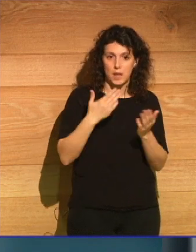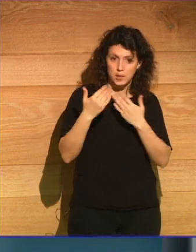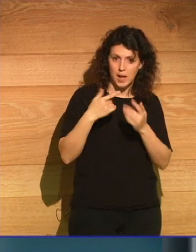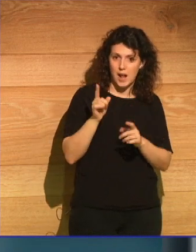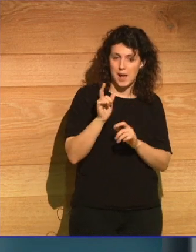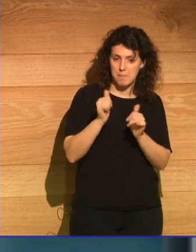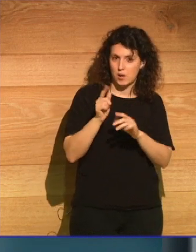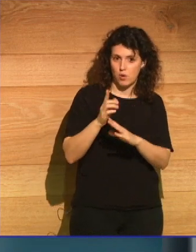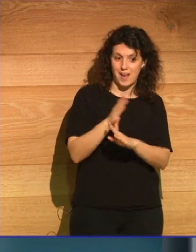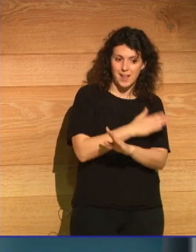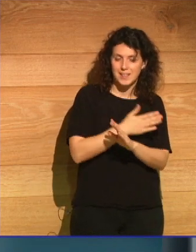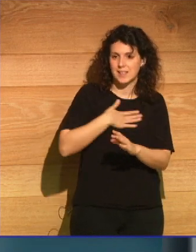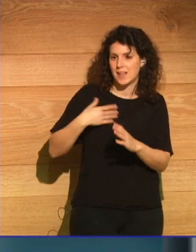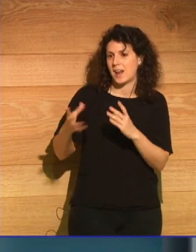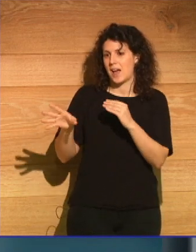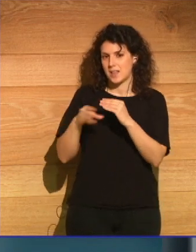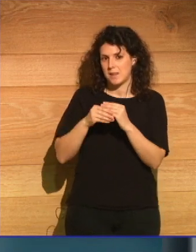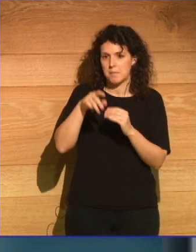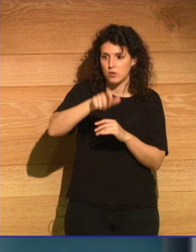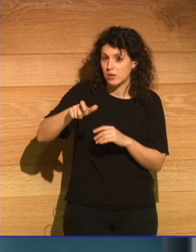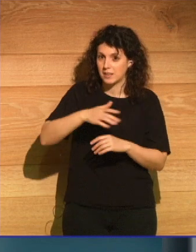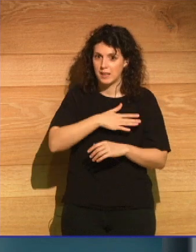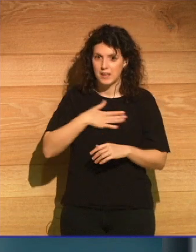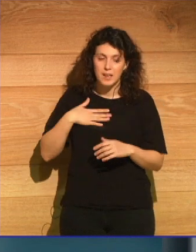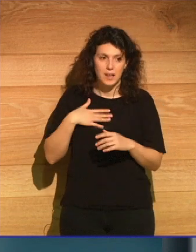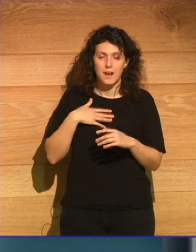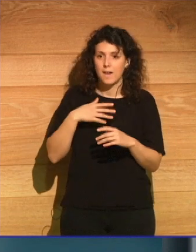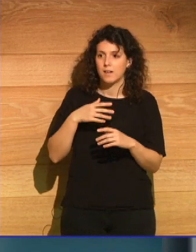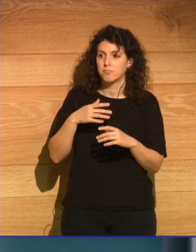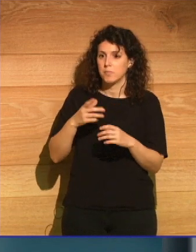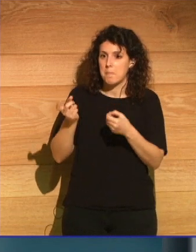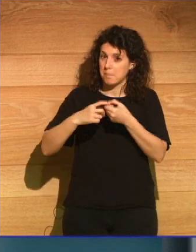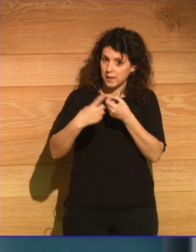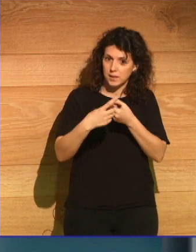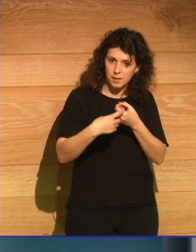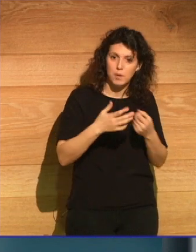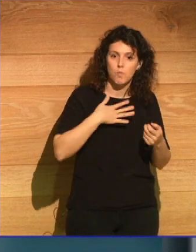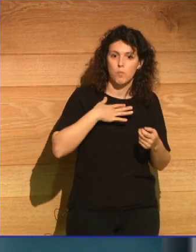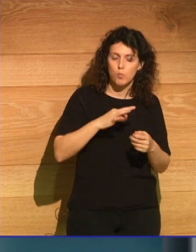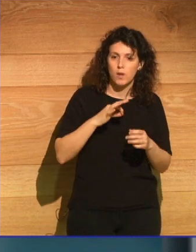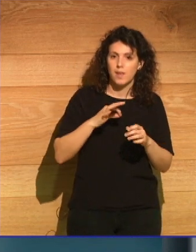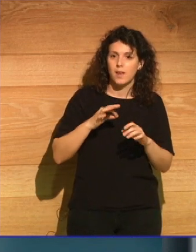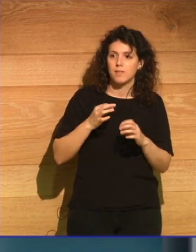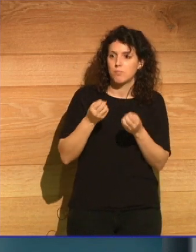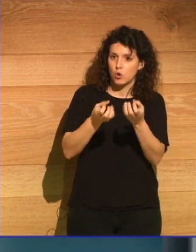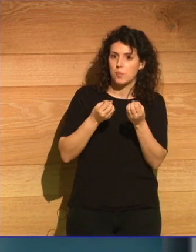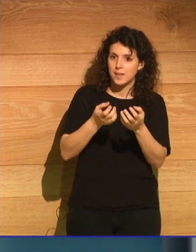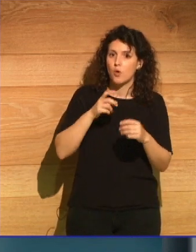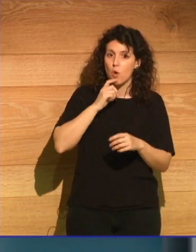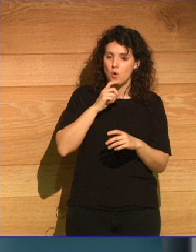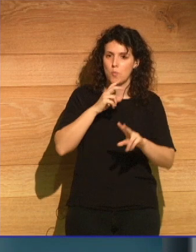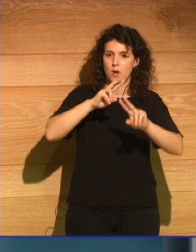que si lo deseáis, quienes estáis acompañándonos por streaming, podéis comentar este encuentro con los hashtags